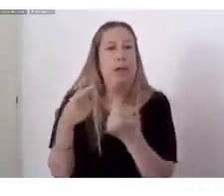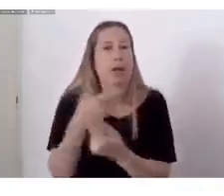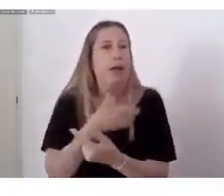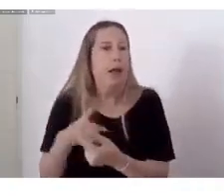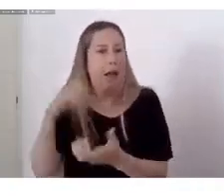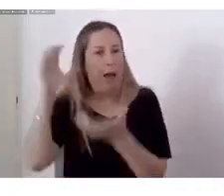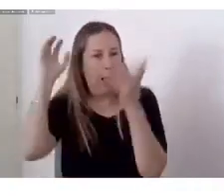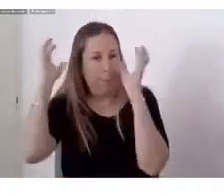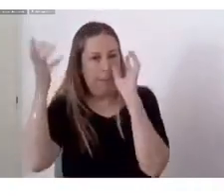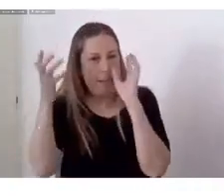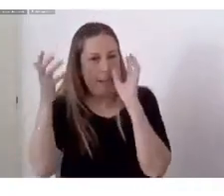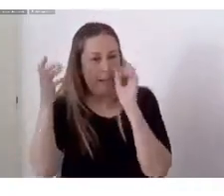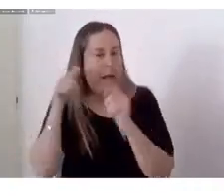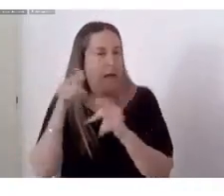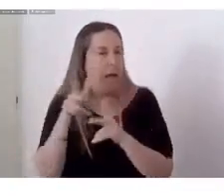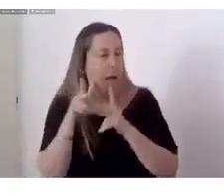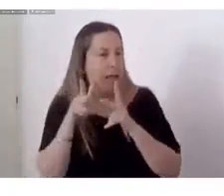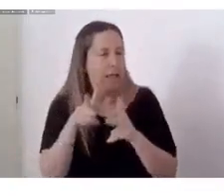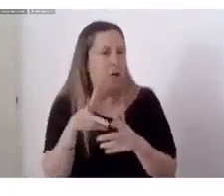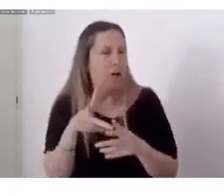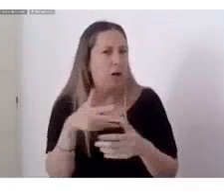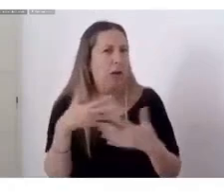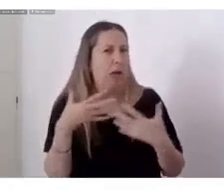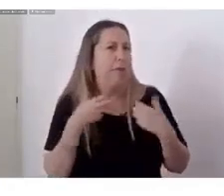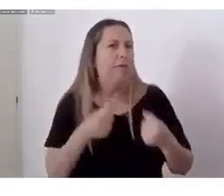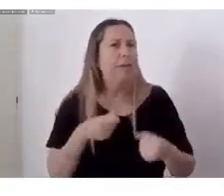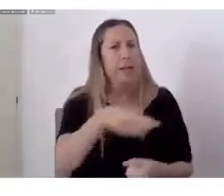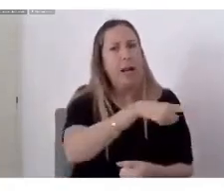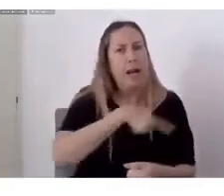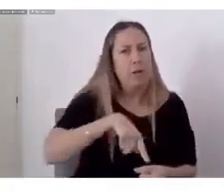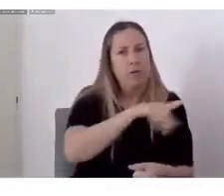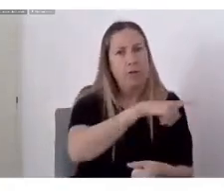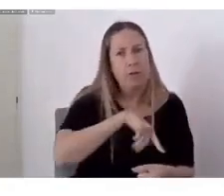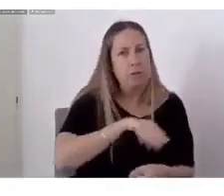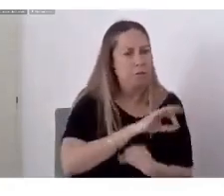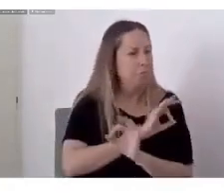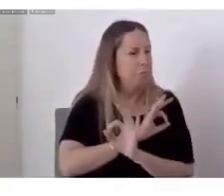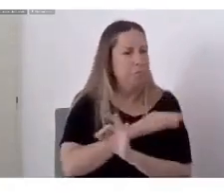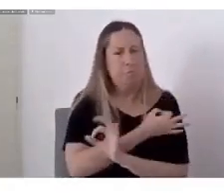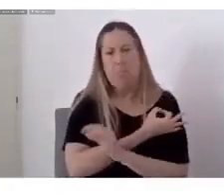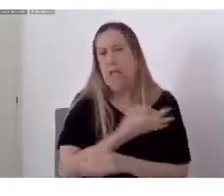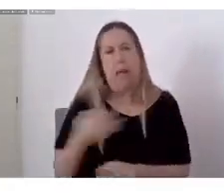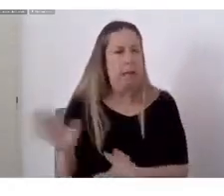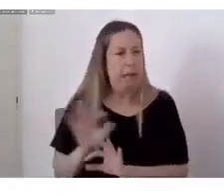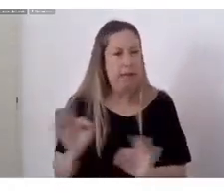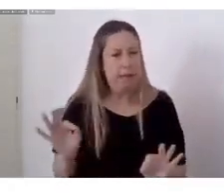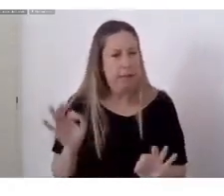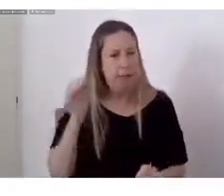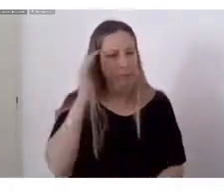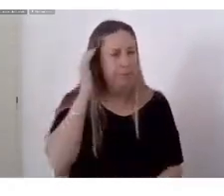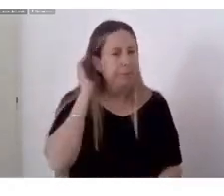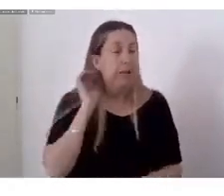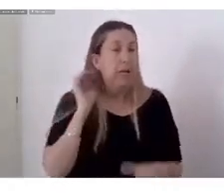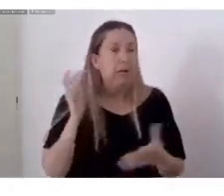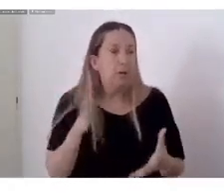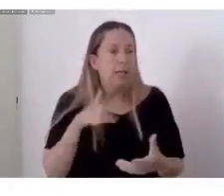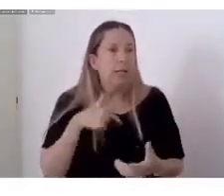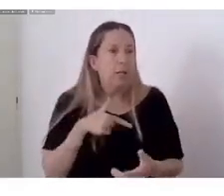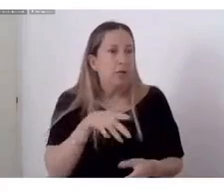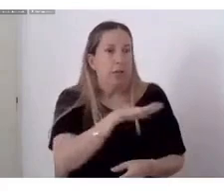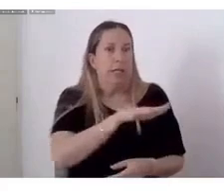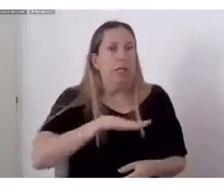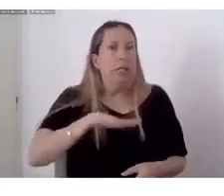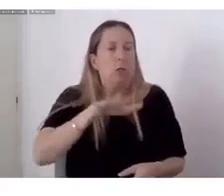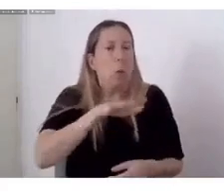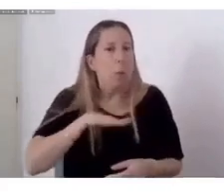defendernos Entonces ¿Qué pasa con eso? Eso envalentona A esos pueblos A esos lugares Que ya